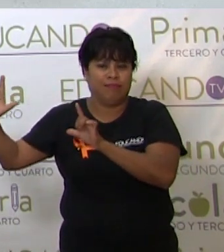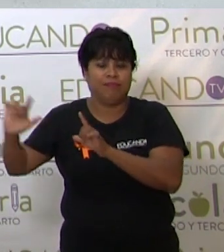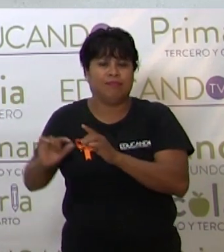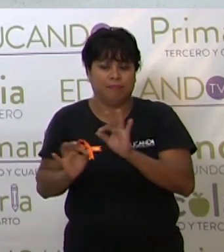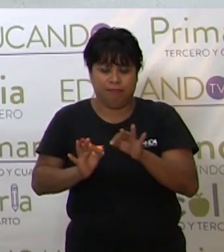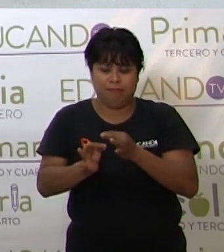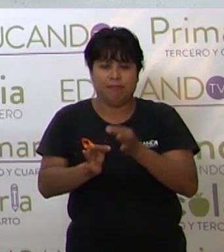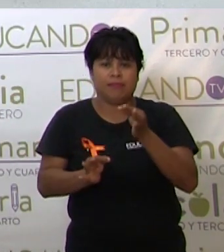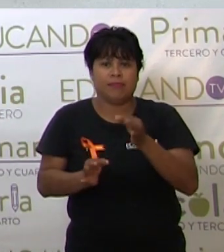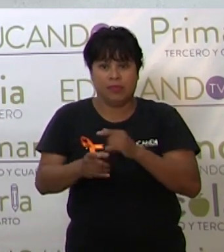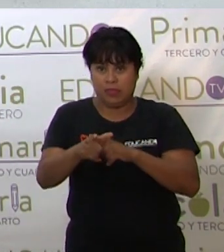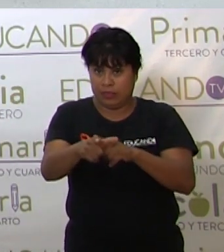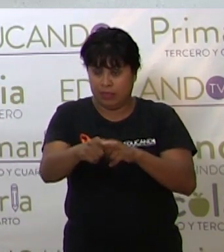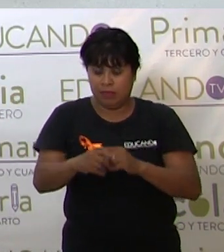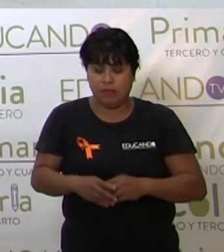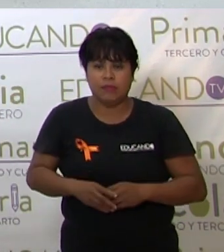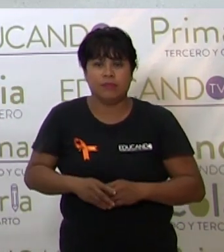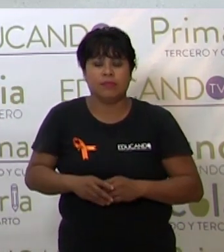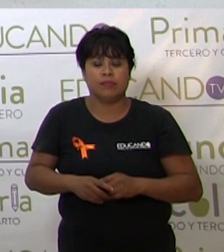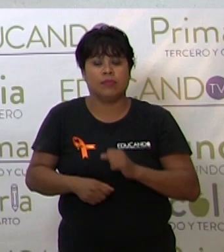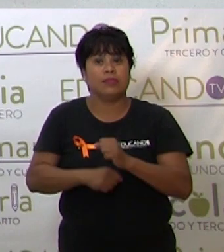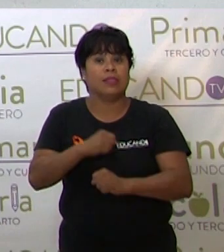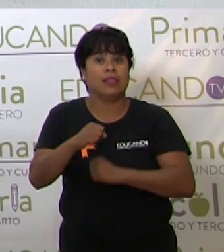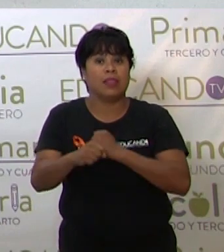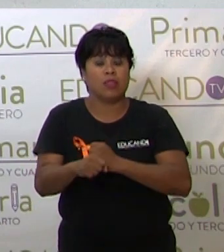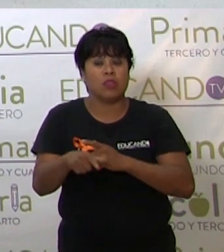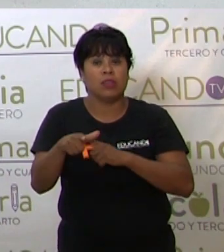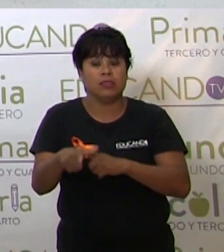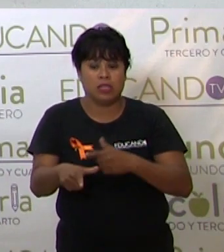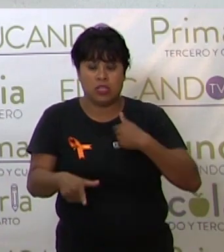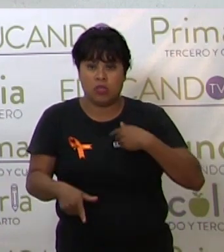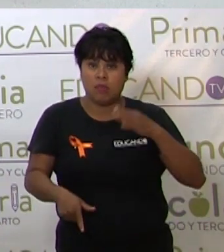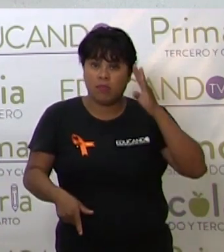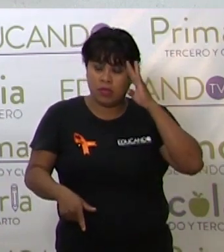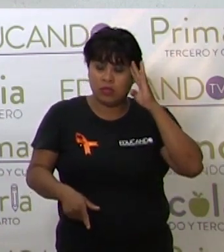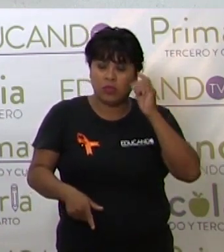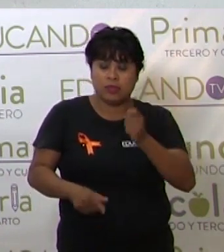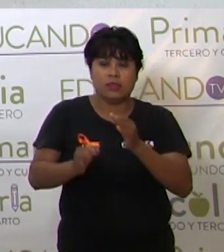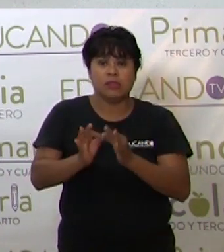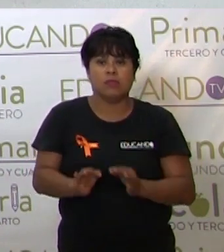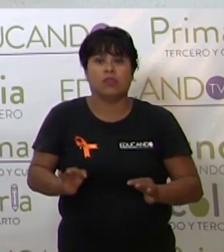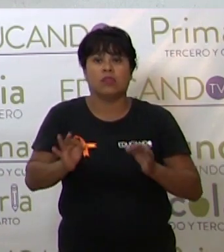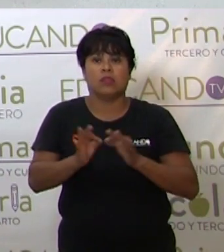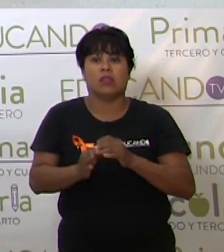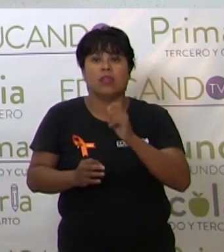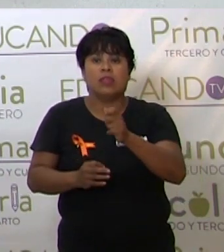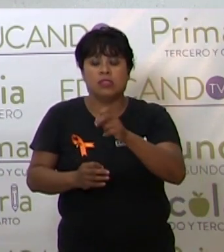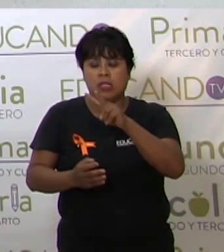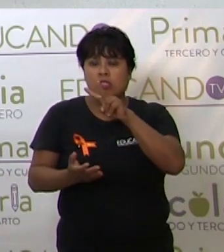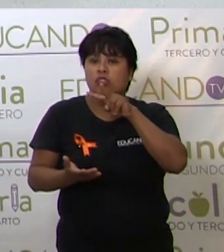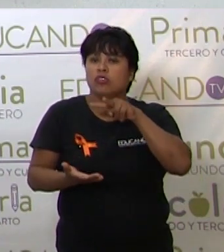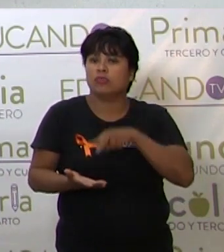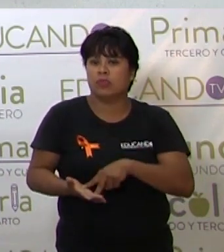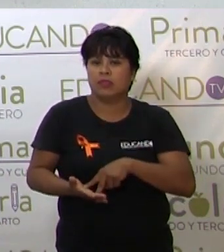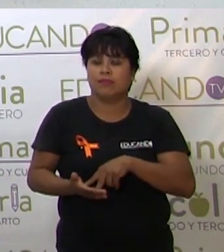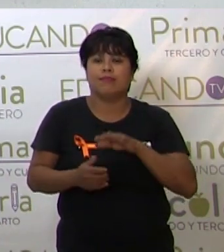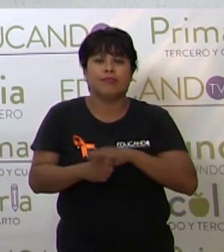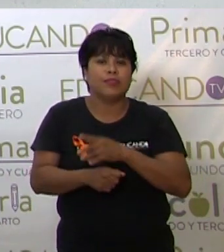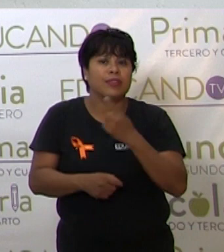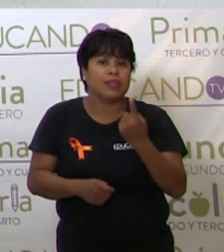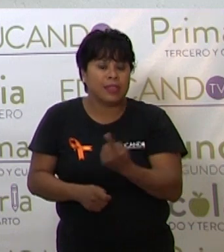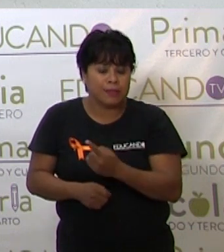Perfecto. Seguimos. El año que sigue, que yo consideré que era importante, es el 2000. ¿Por qué?